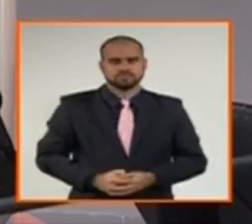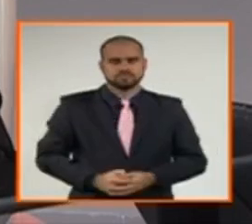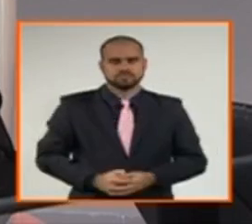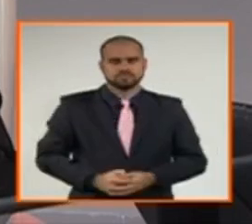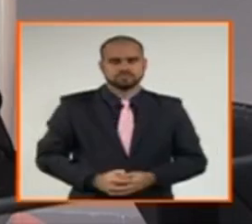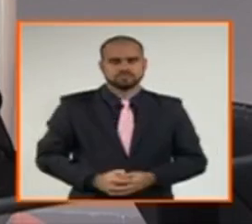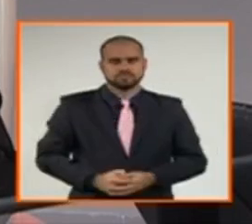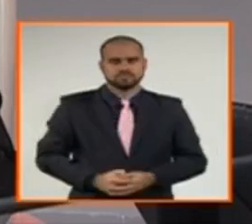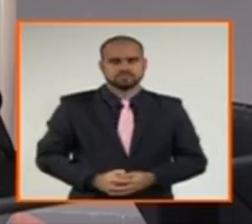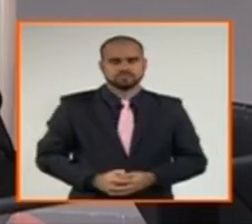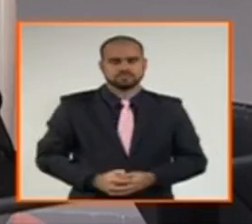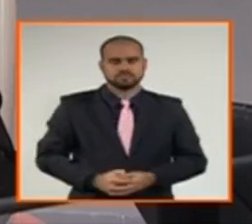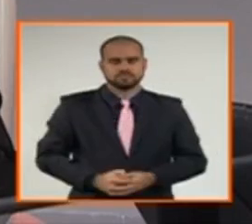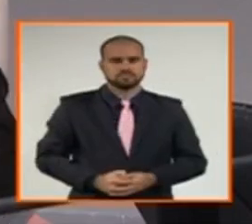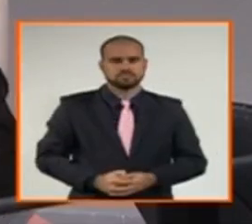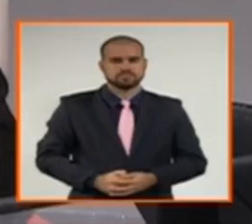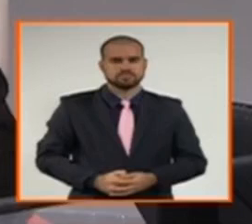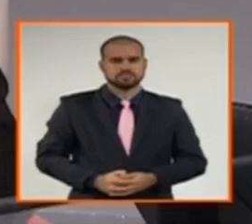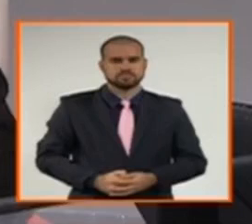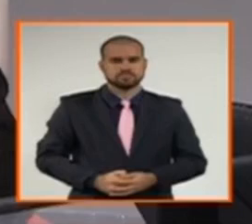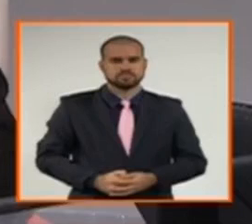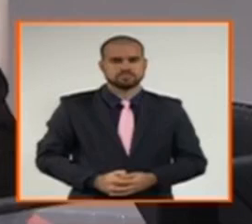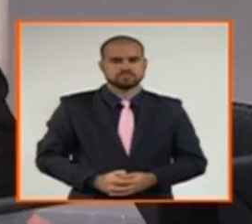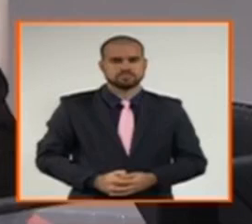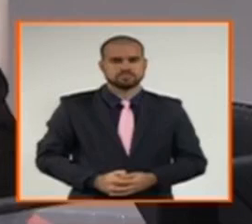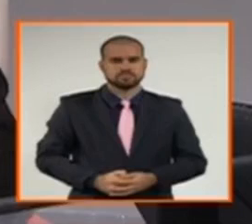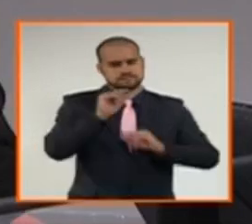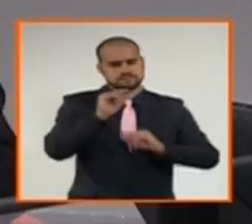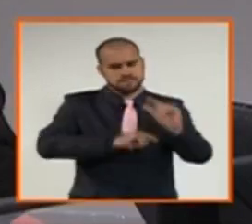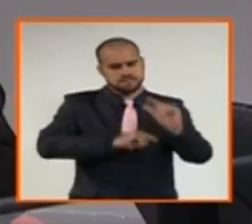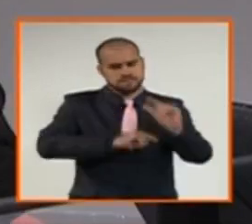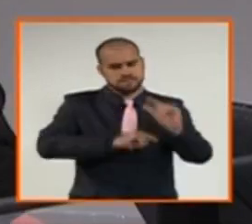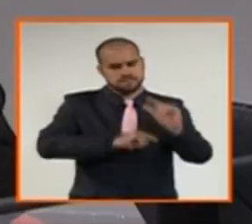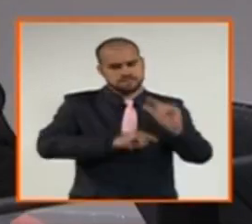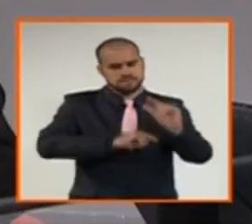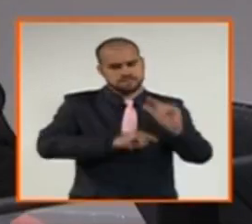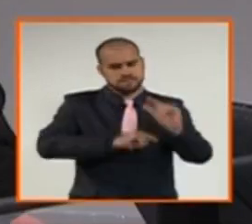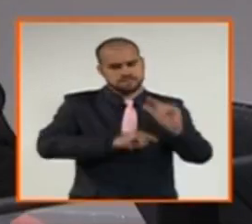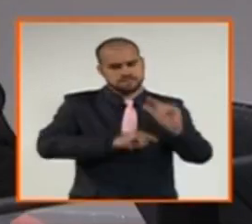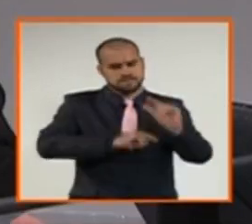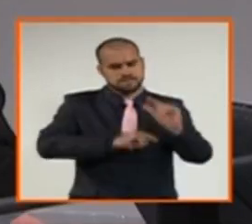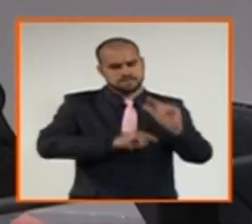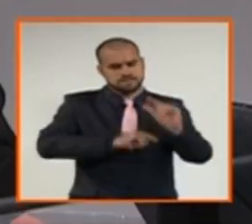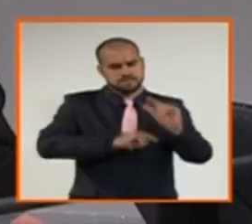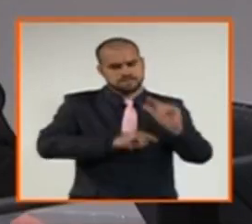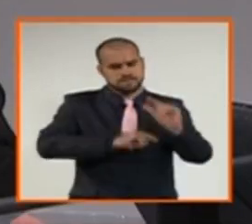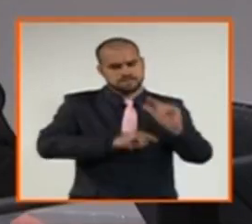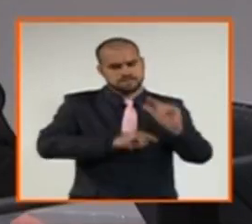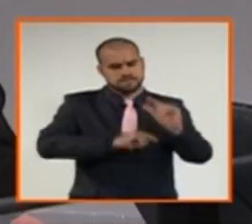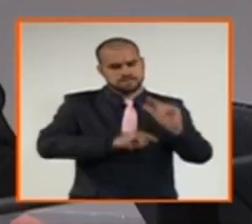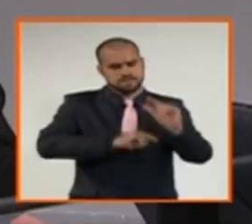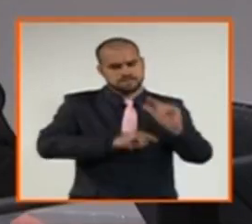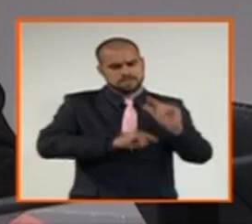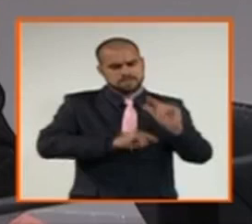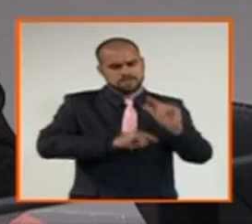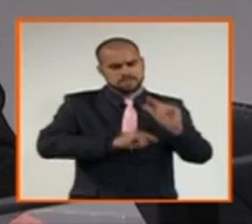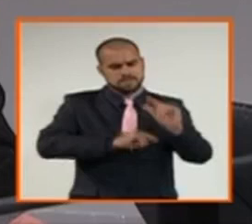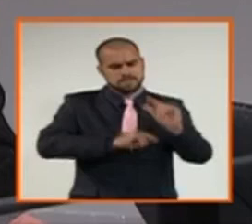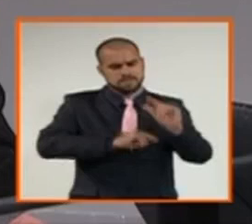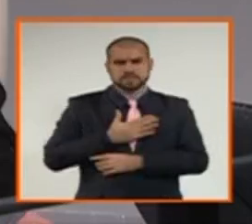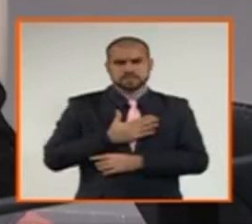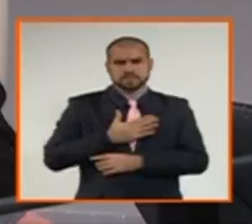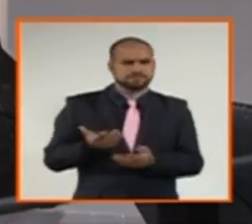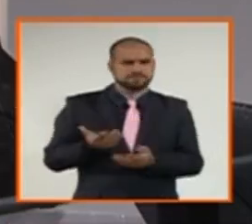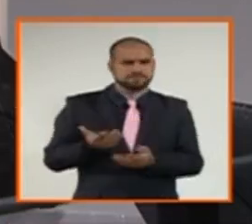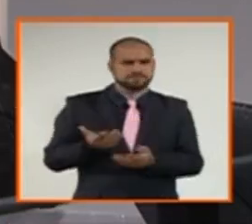digamos, que a exacerbar estos asuntos, los temas climáticos. Y bueno, casi siempre se desconecta el